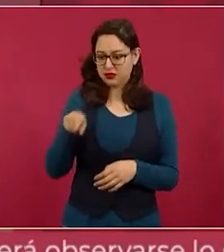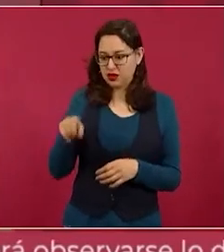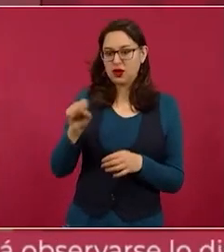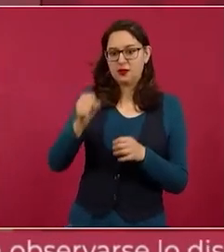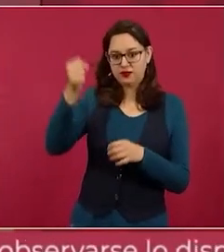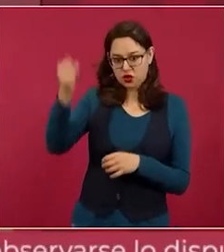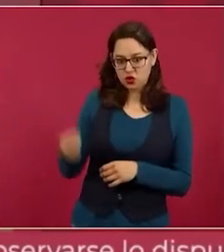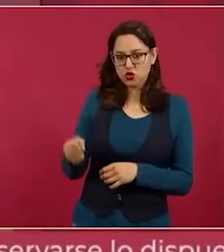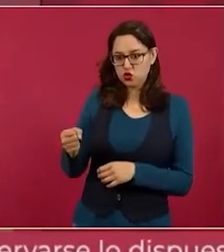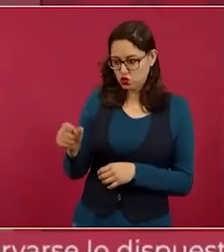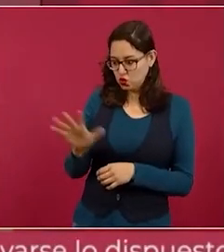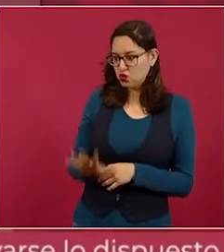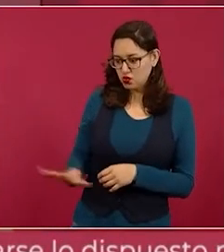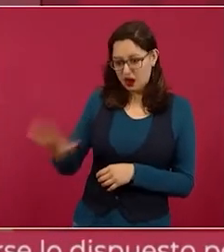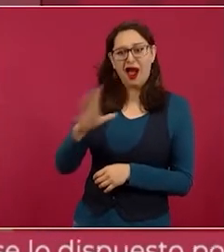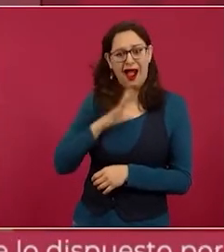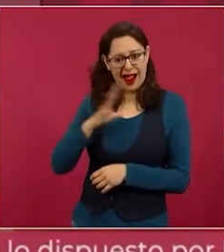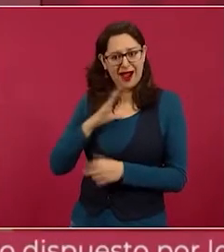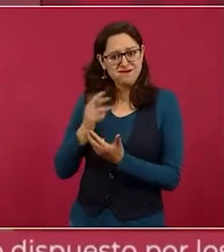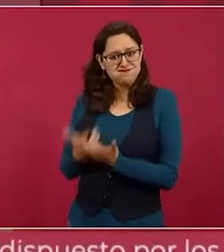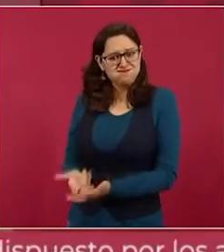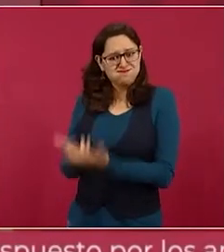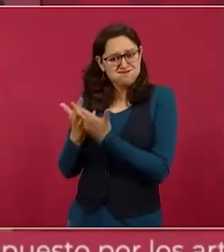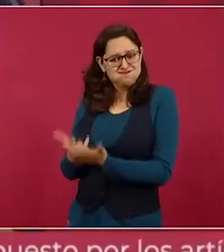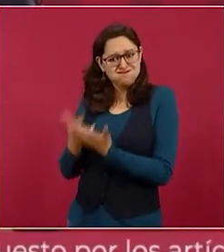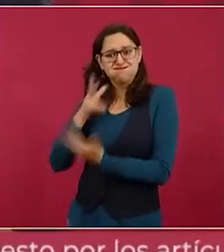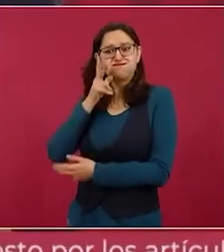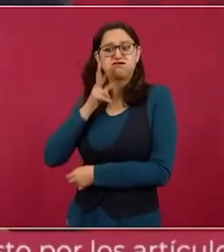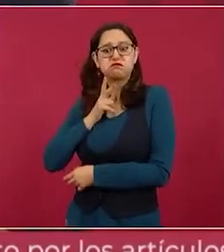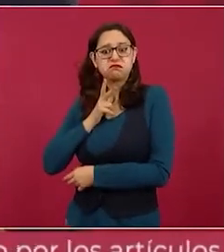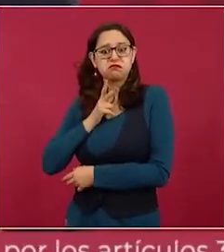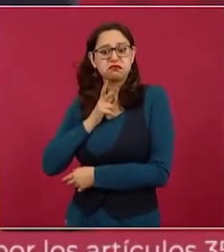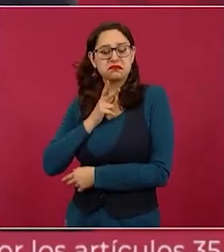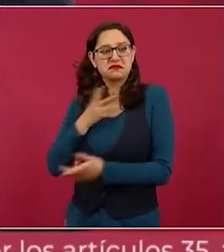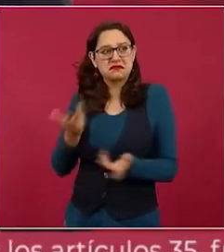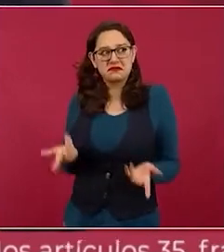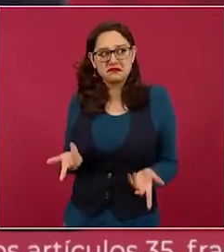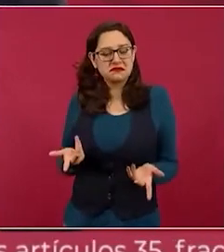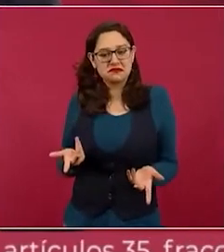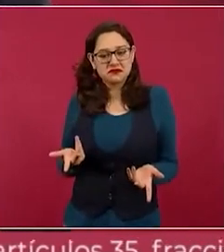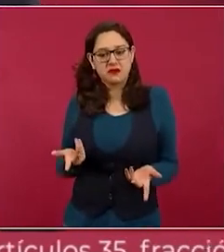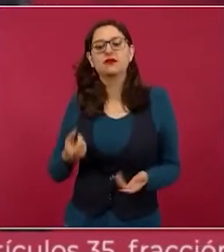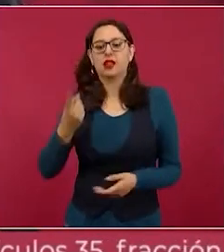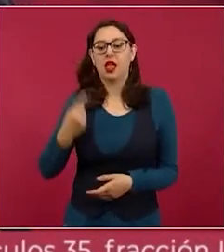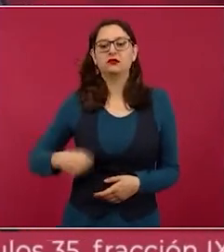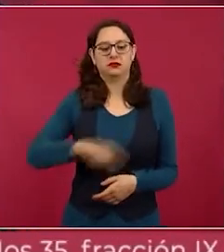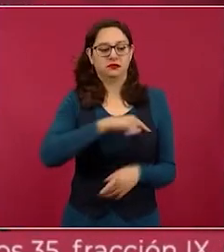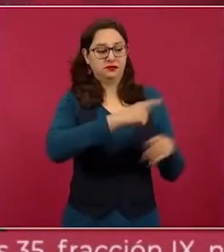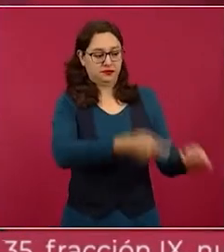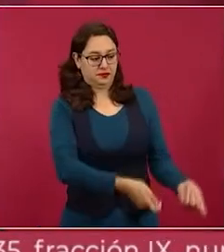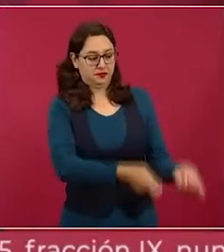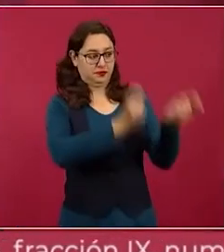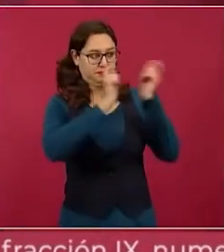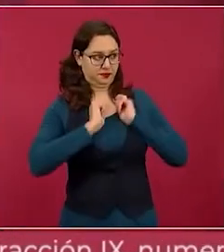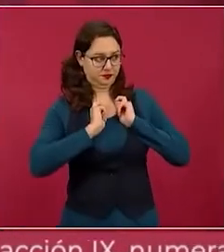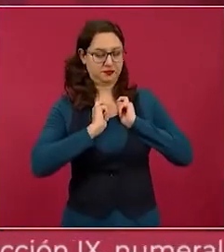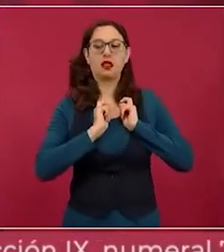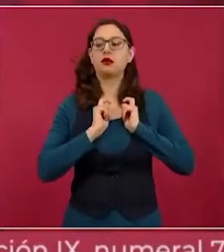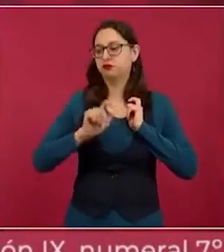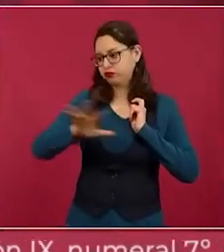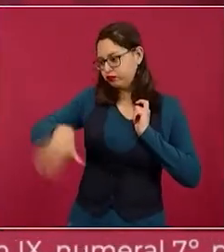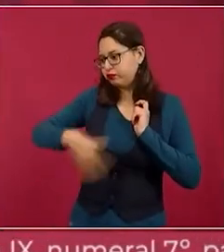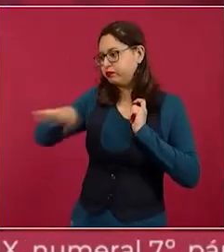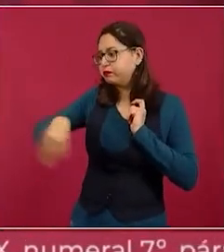en aguas someras. Entonces, cambiamos la política. Tuvimos la suerte de encontrar